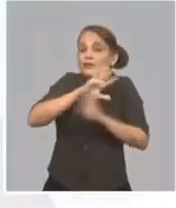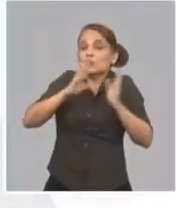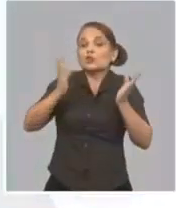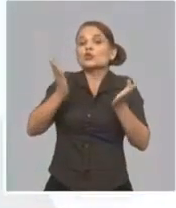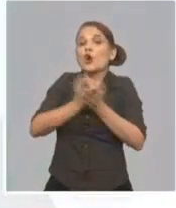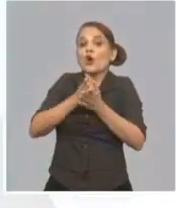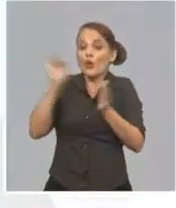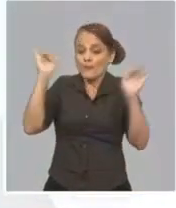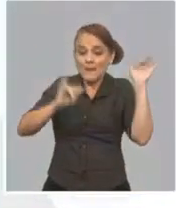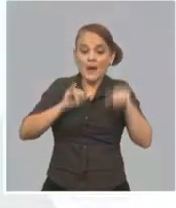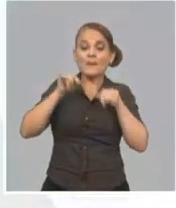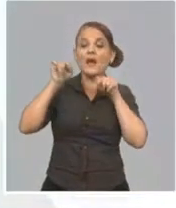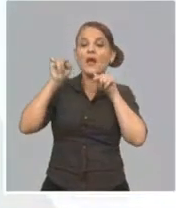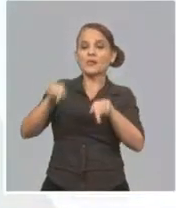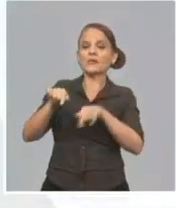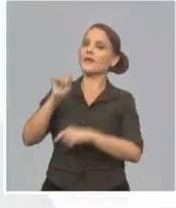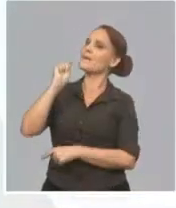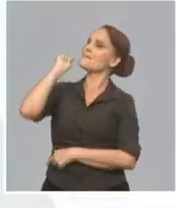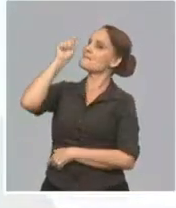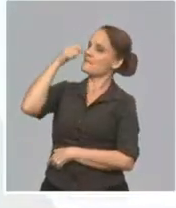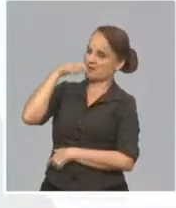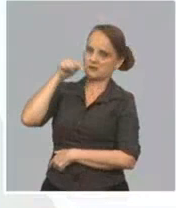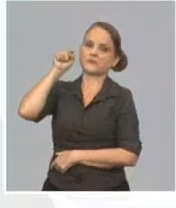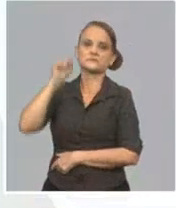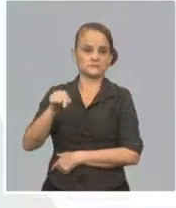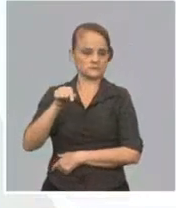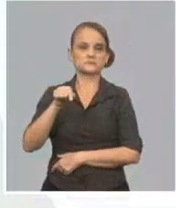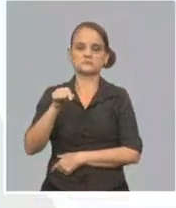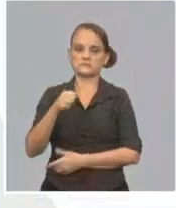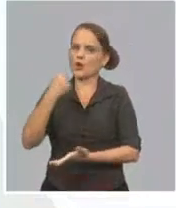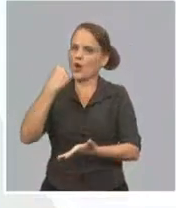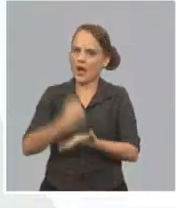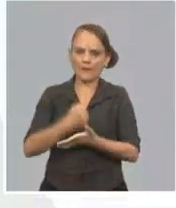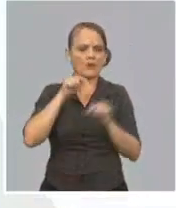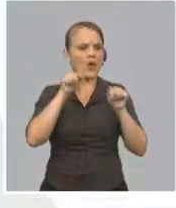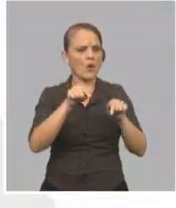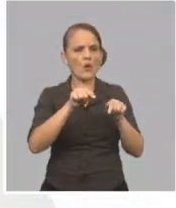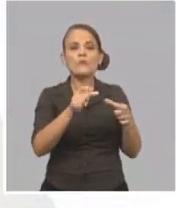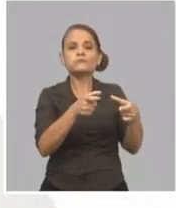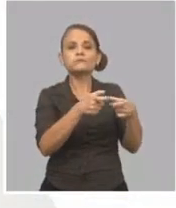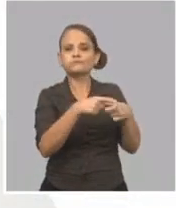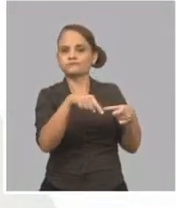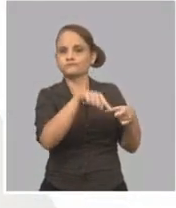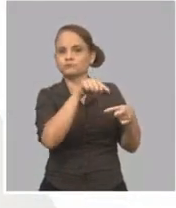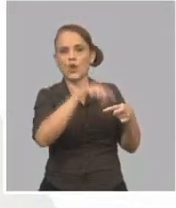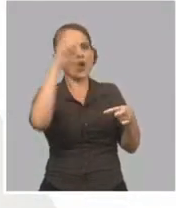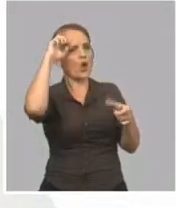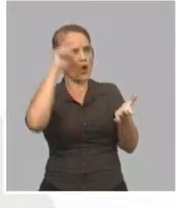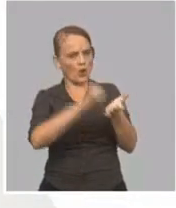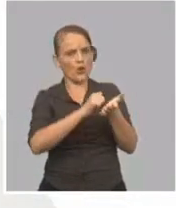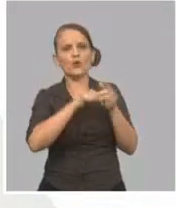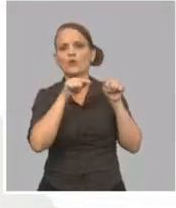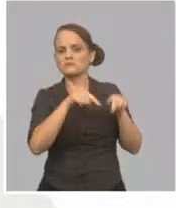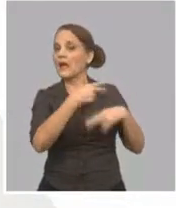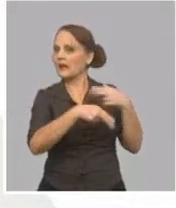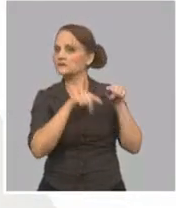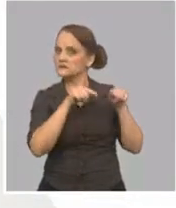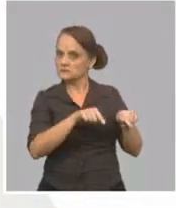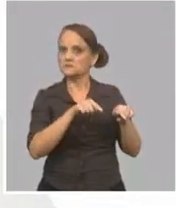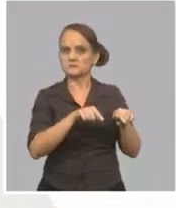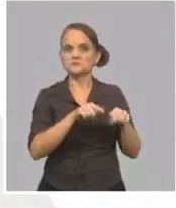hacer un PCR. Eso está aprobado ya en Cayococo, eso es verdad que introduce en el flujo